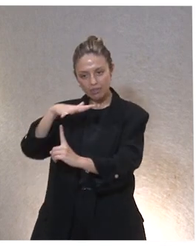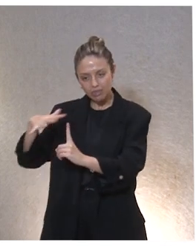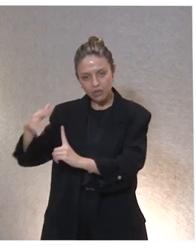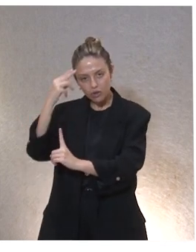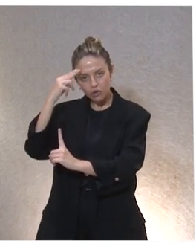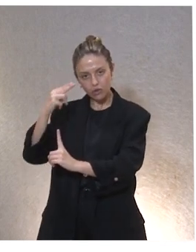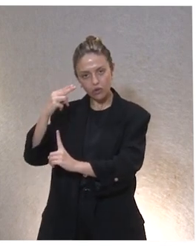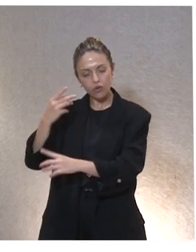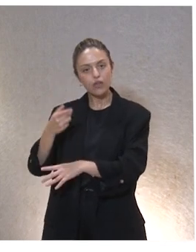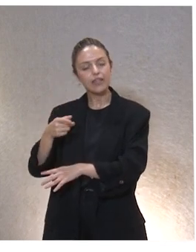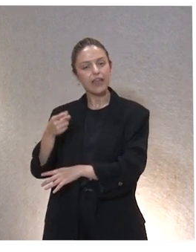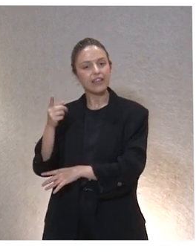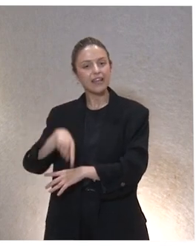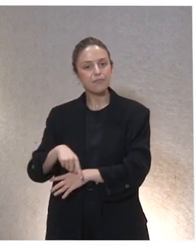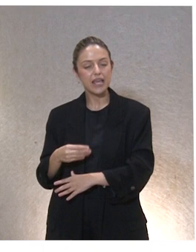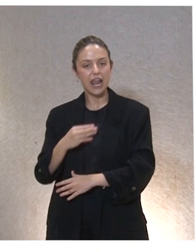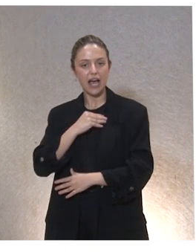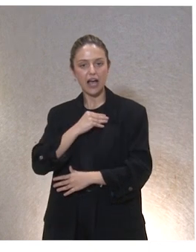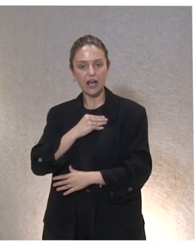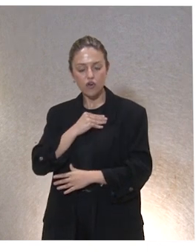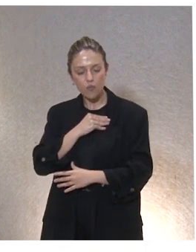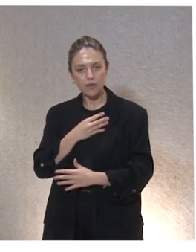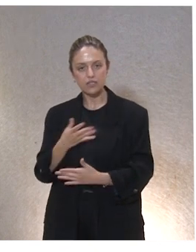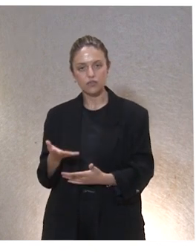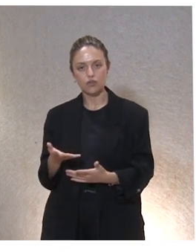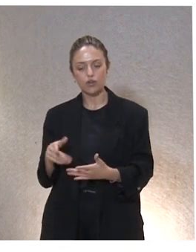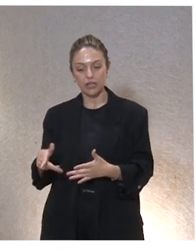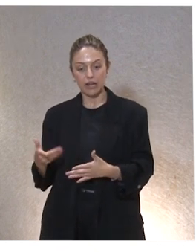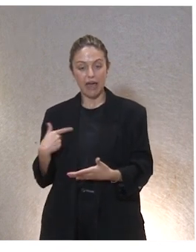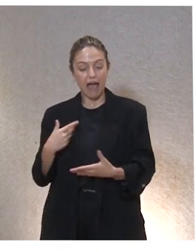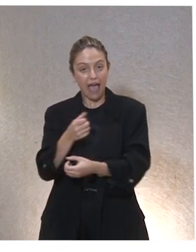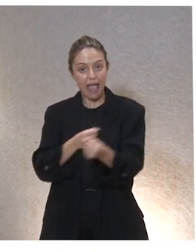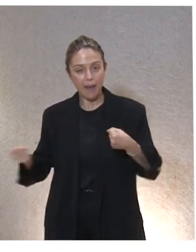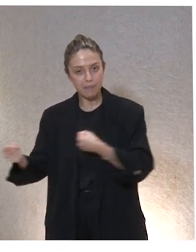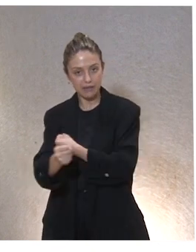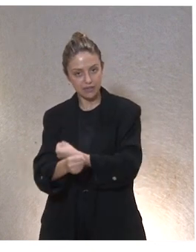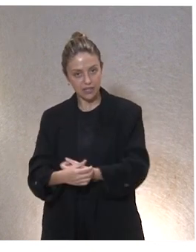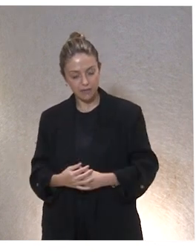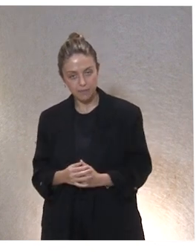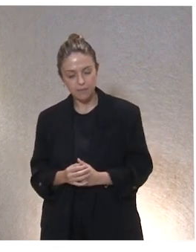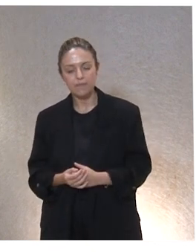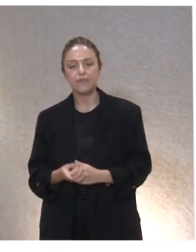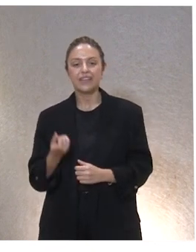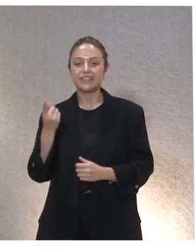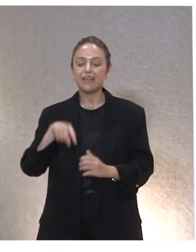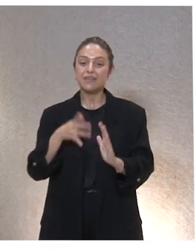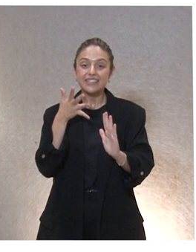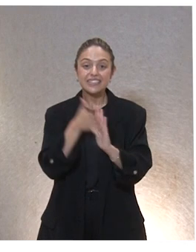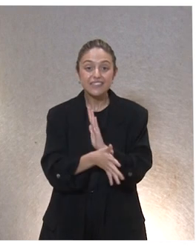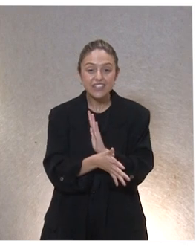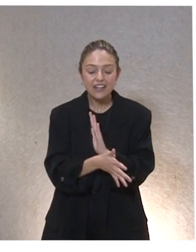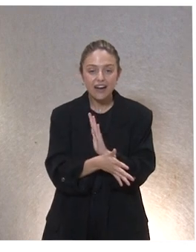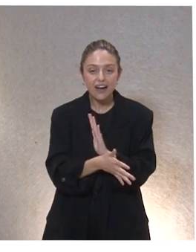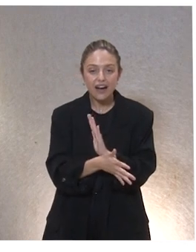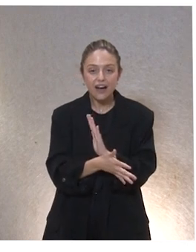también la compasión la empatía con acción que también lo hablamos estos días y la define también el intérprete vital lo que